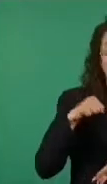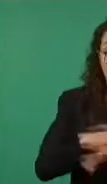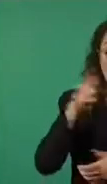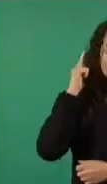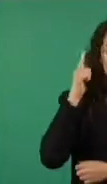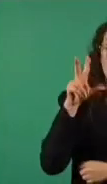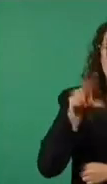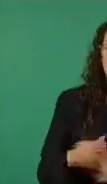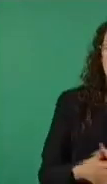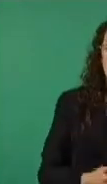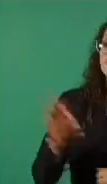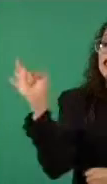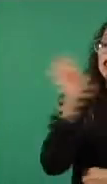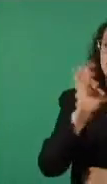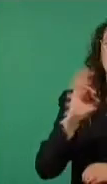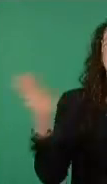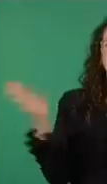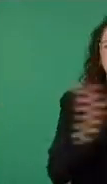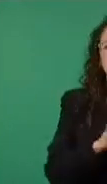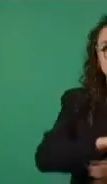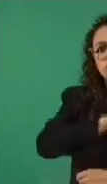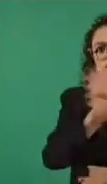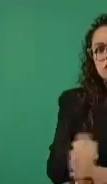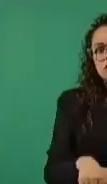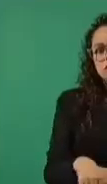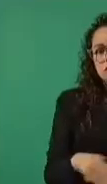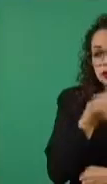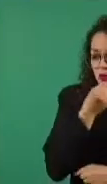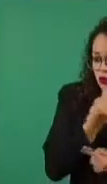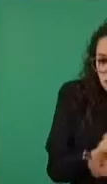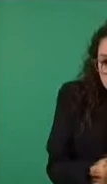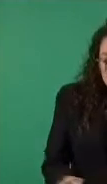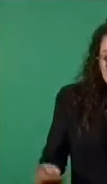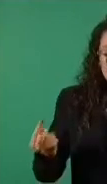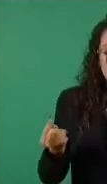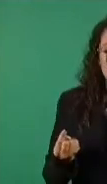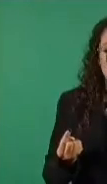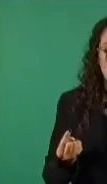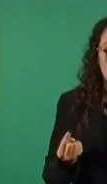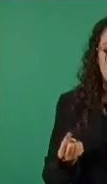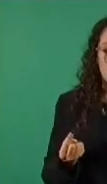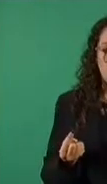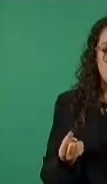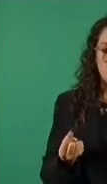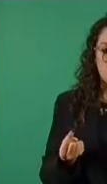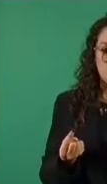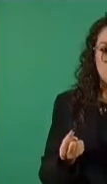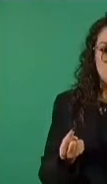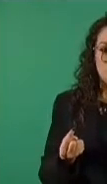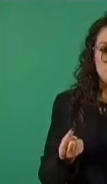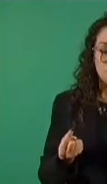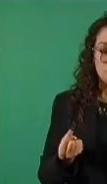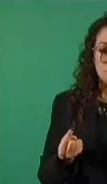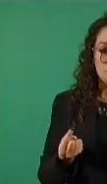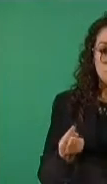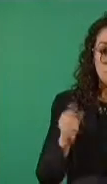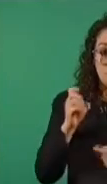pero si fallecieran los niños por COVID,